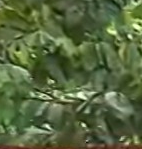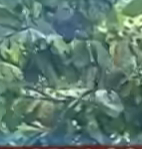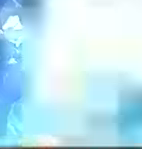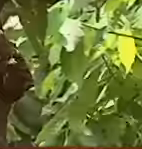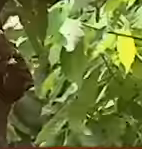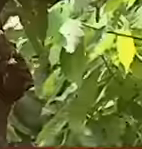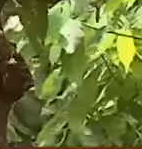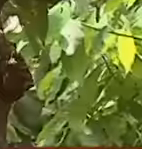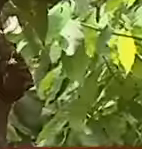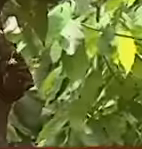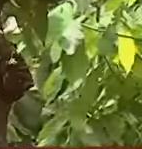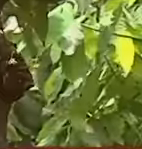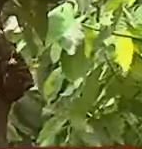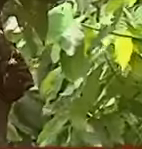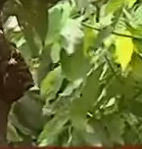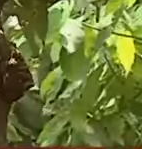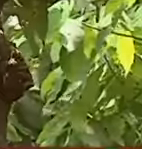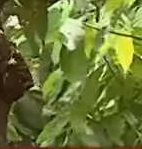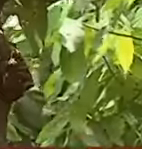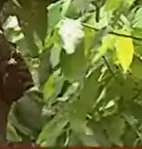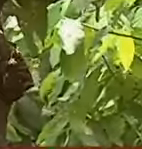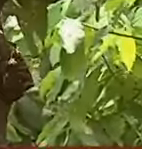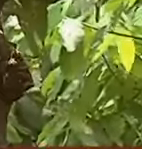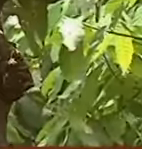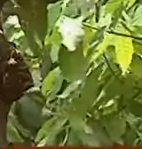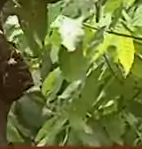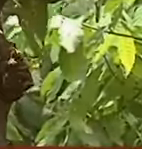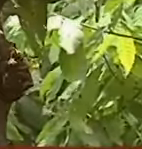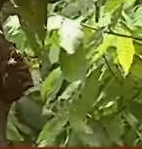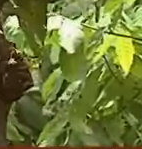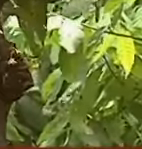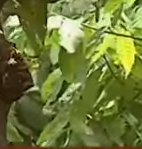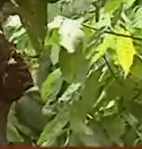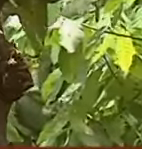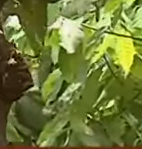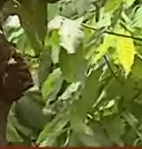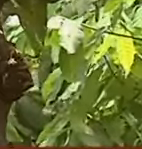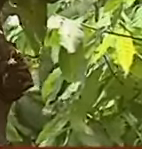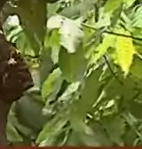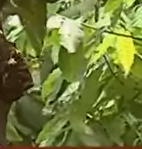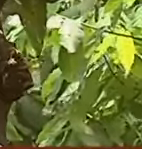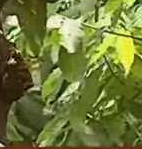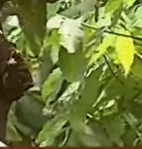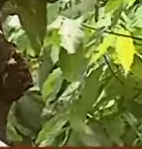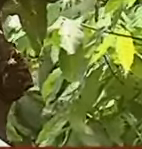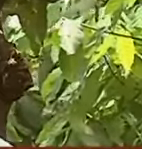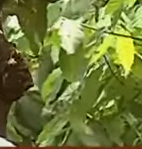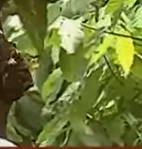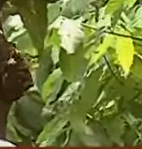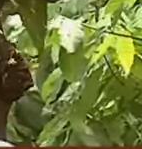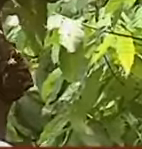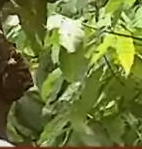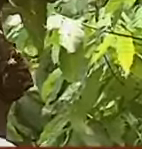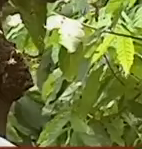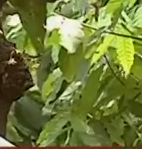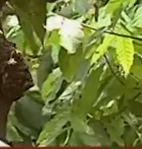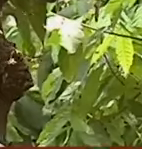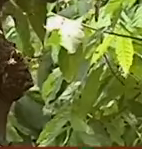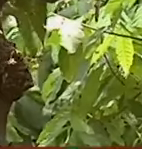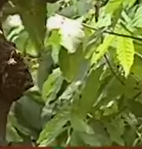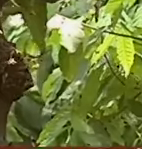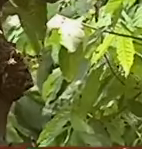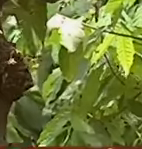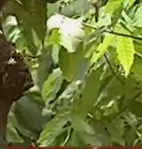desarrollo La planta de cacao Necesita siempre De una planta más grande Que le dé un 70% De sombra Toda su vida